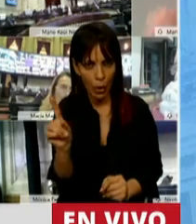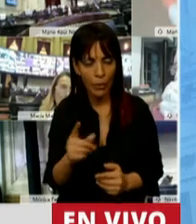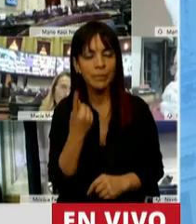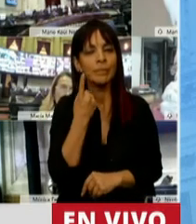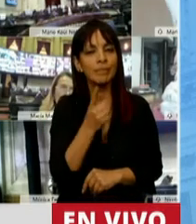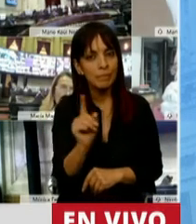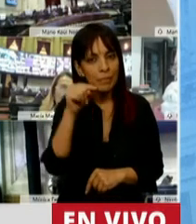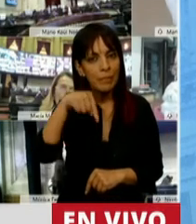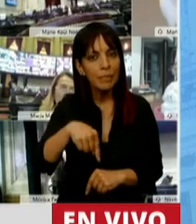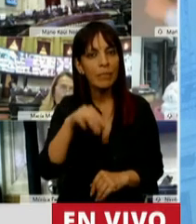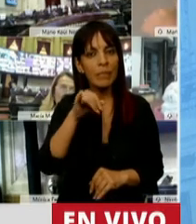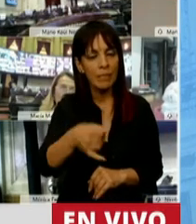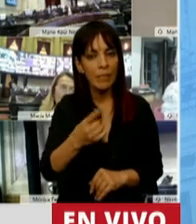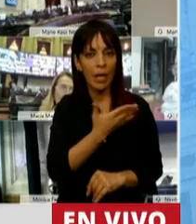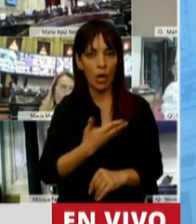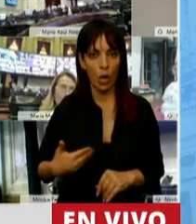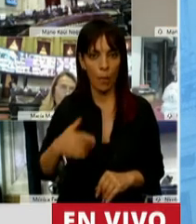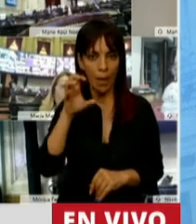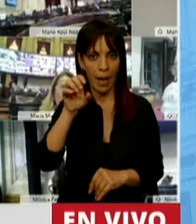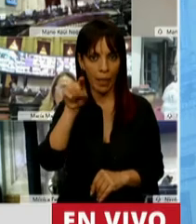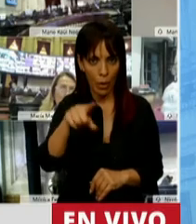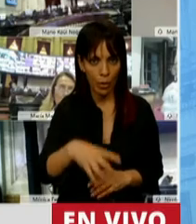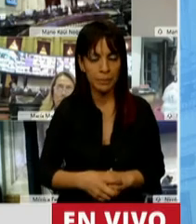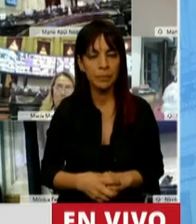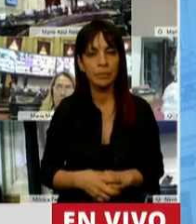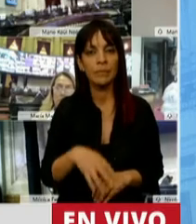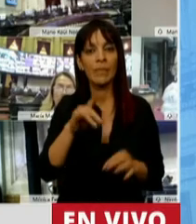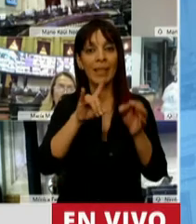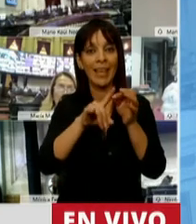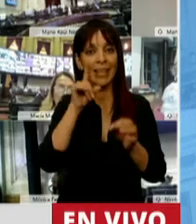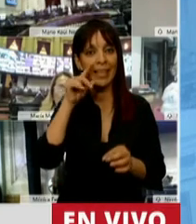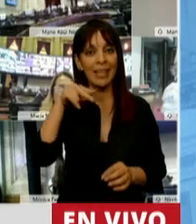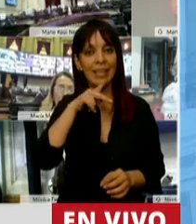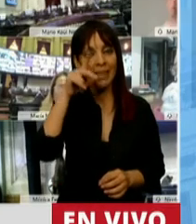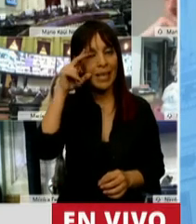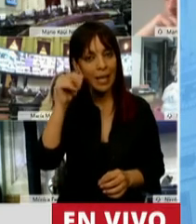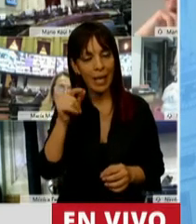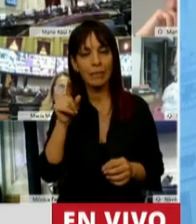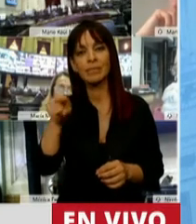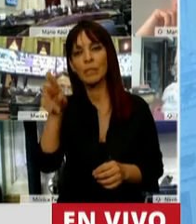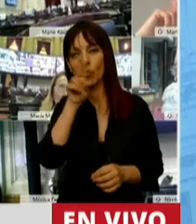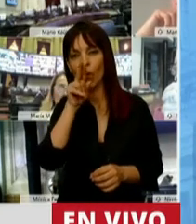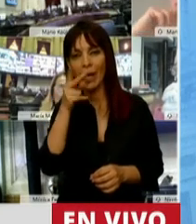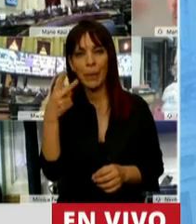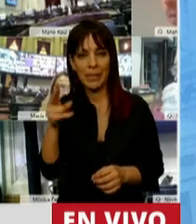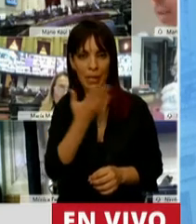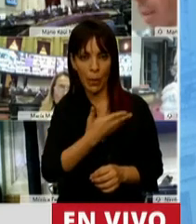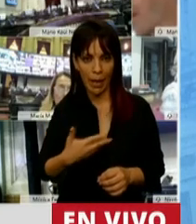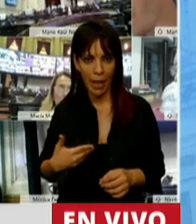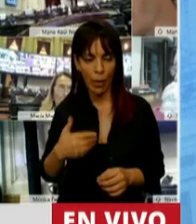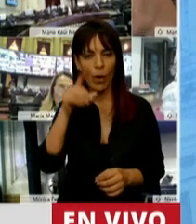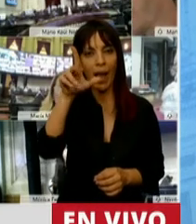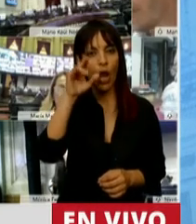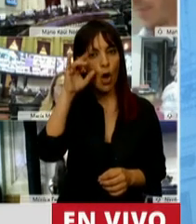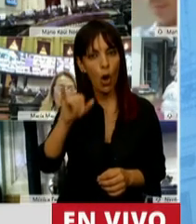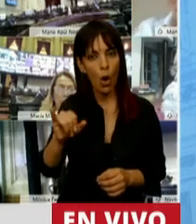hoy el gobernador de la provincia, Ricardo Quintera, su vicegobernadora, Florencia López, van a tener